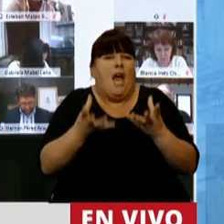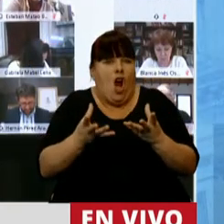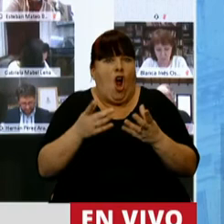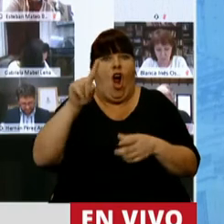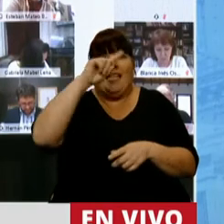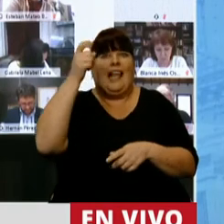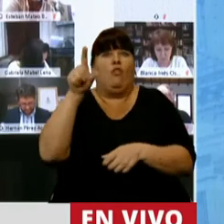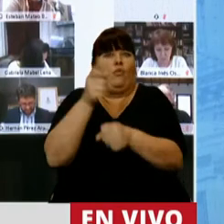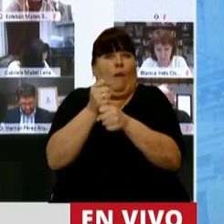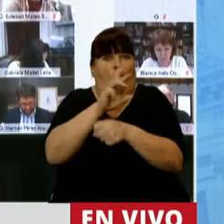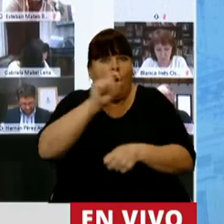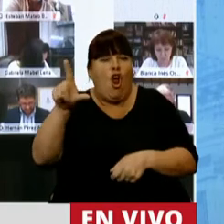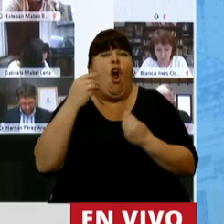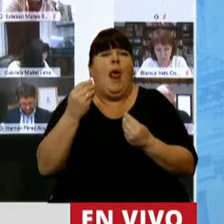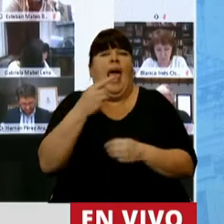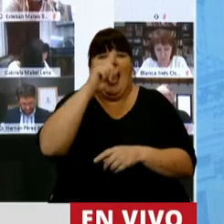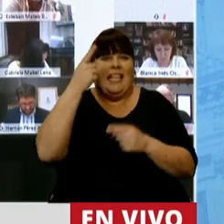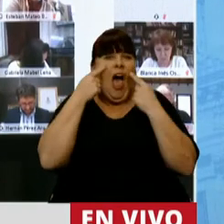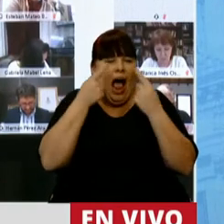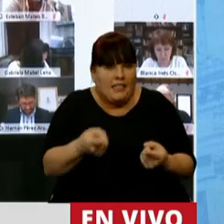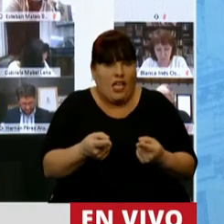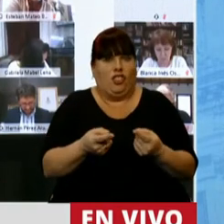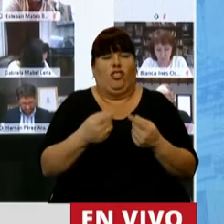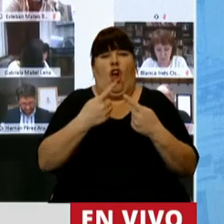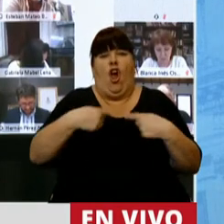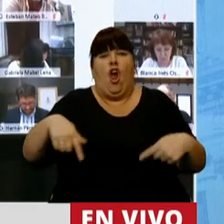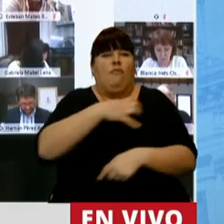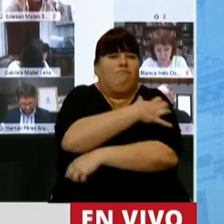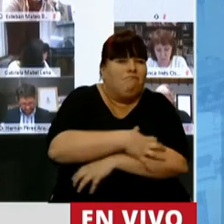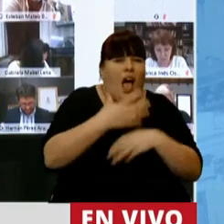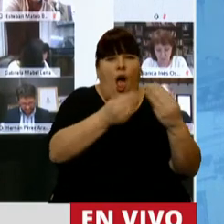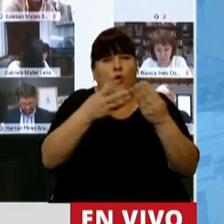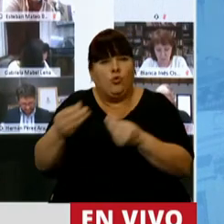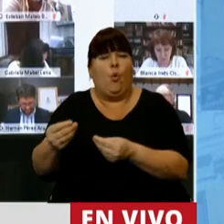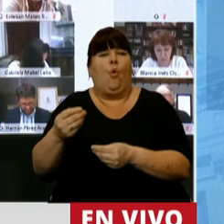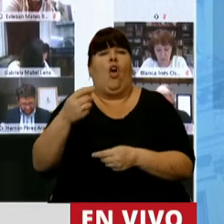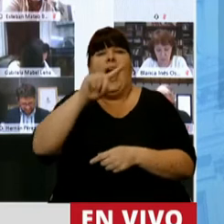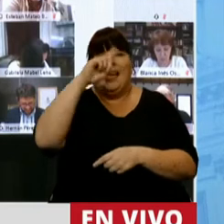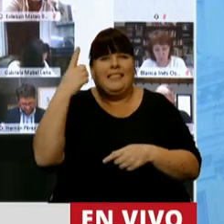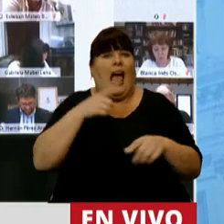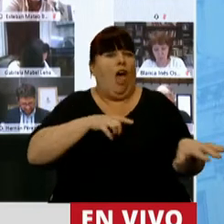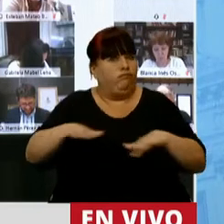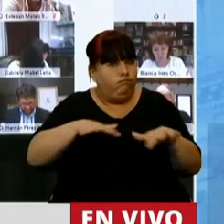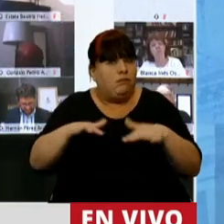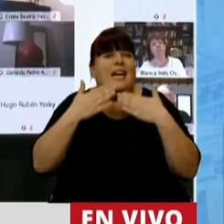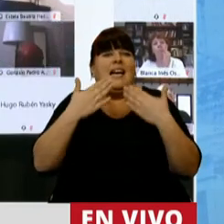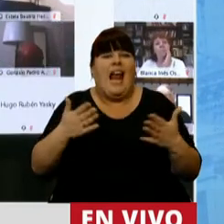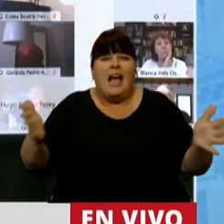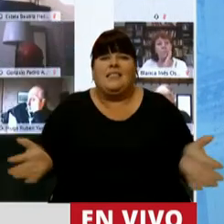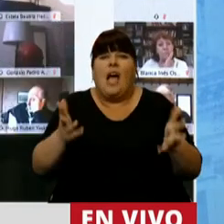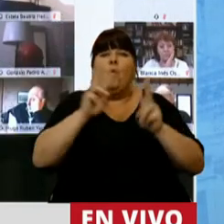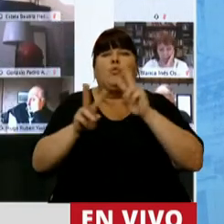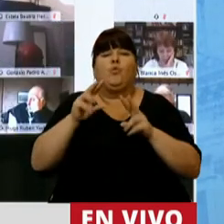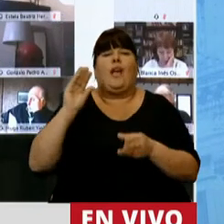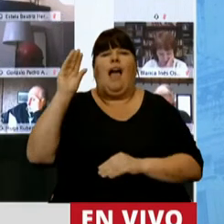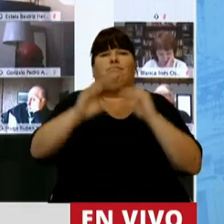rol del Estado, a través de un Estado presente, atendiendo a las más vulnerables, un Estado con un rol activo a través del impulso de